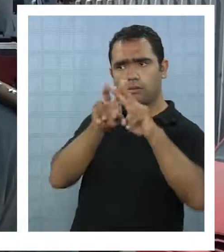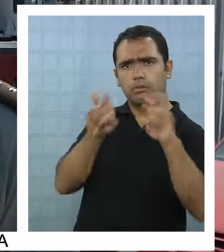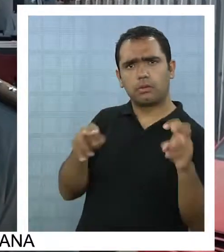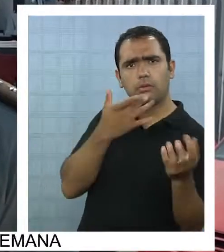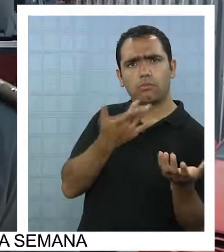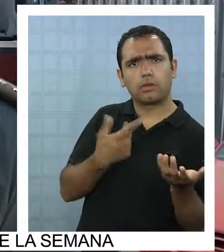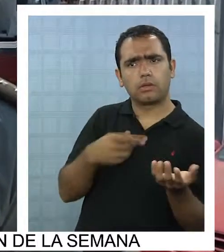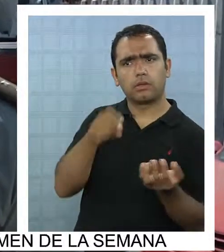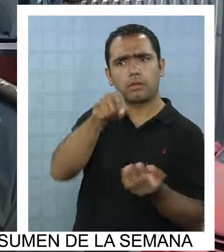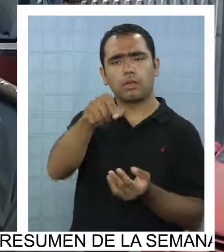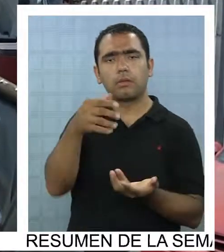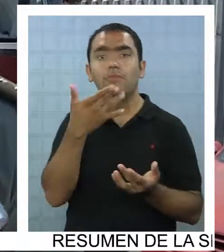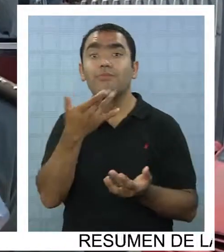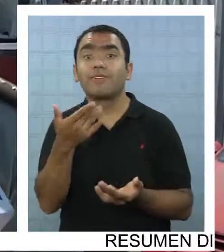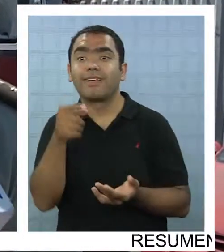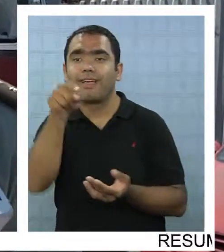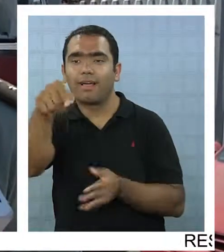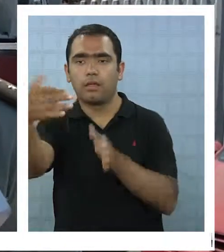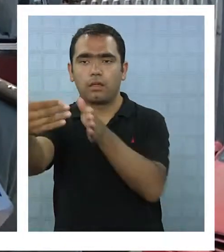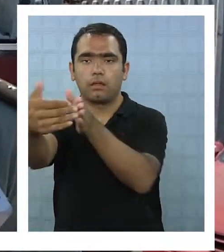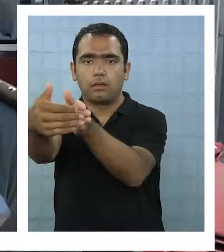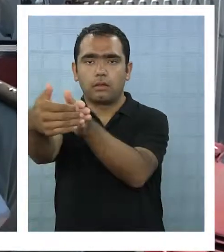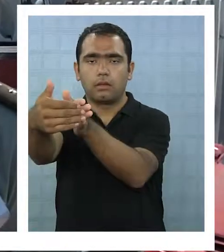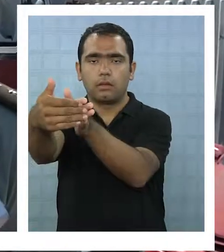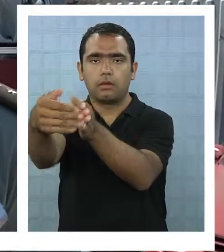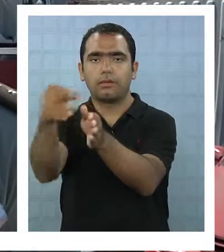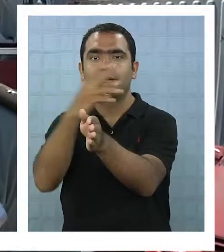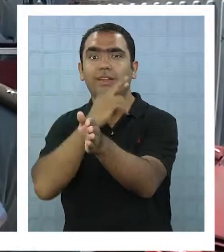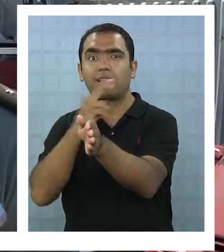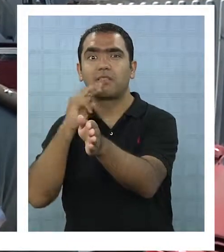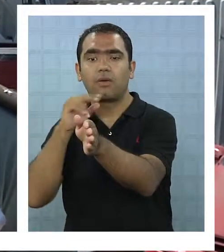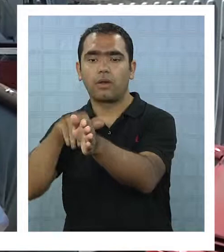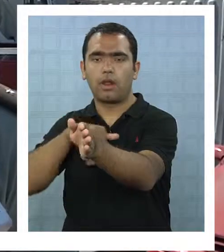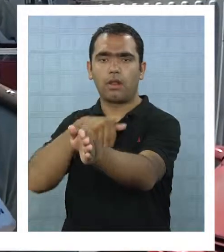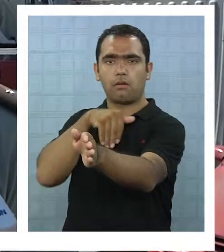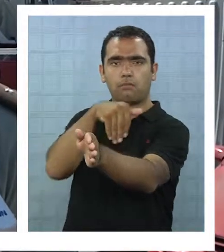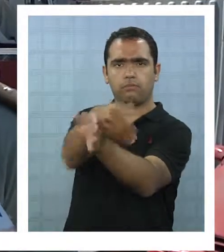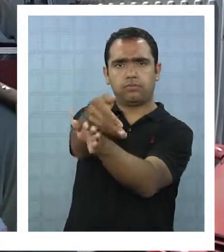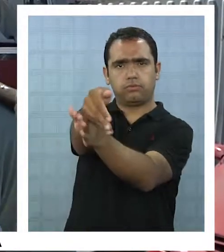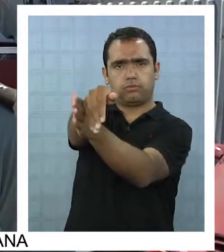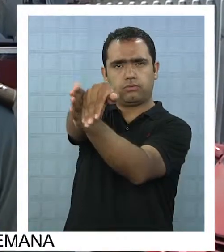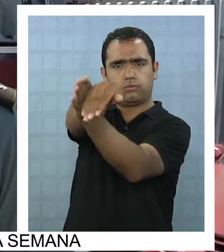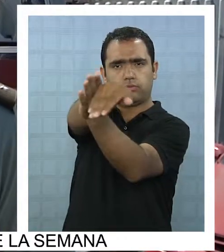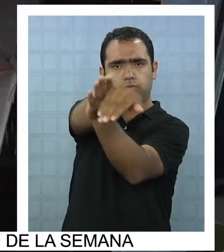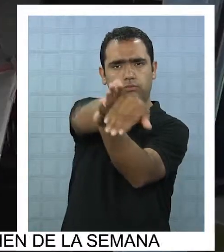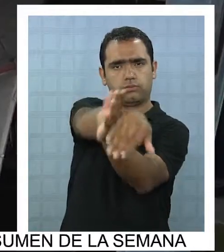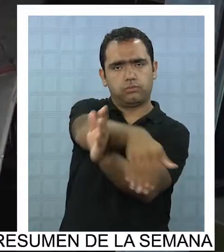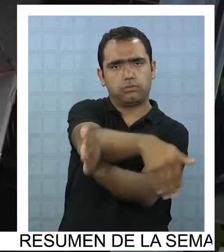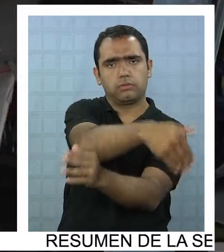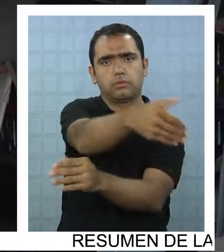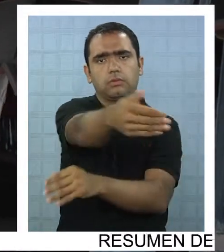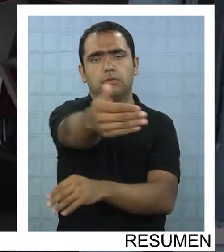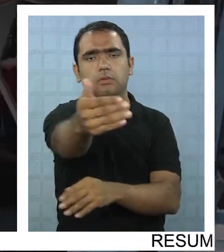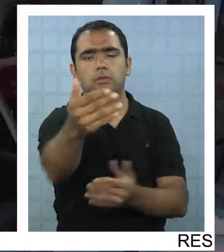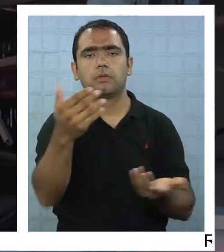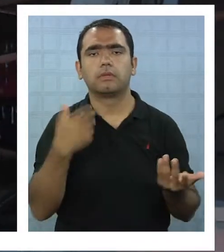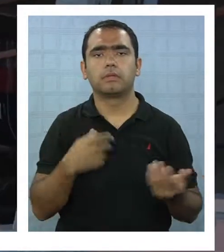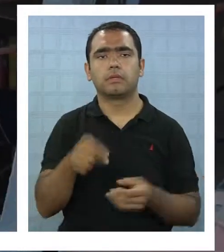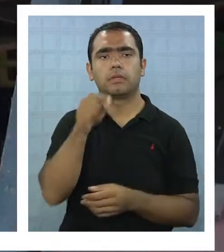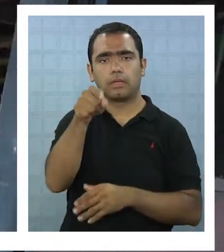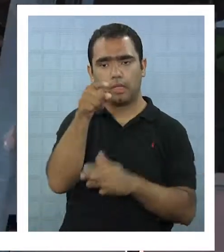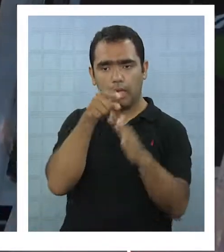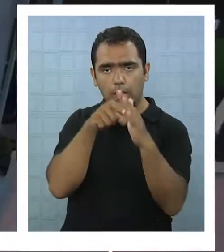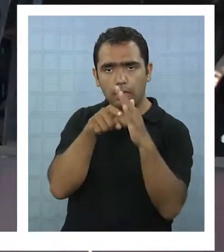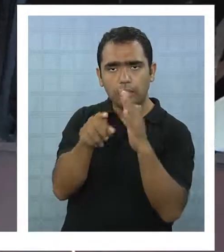volcó con su estructura completa, tanto el tracto de camión como el semirremolque y dentro de su proceso de volcamiento impactó la